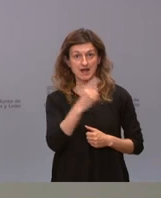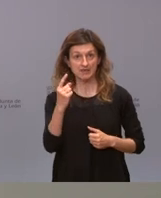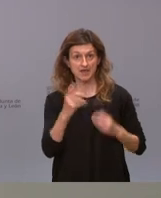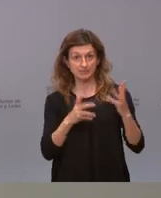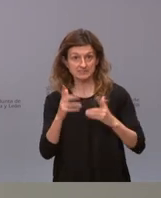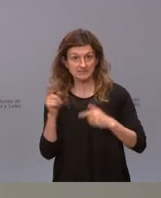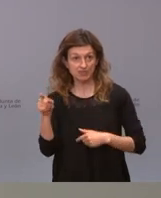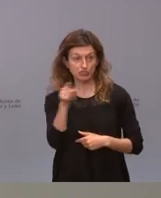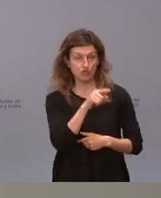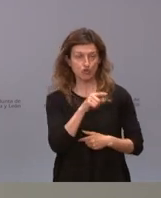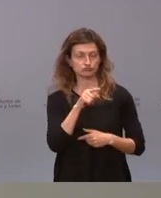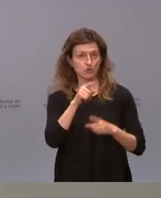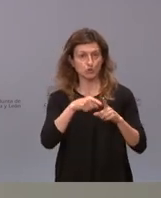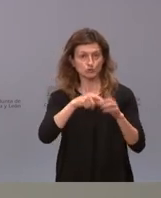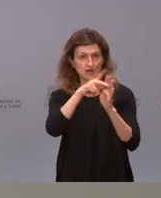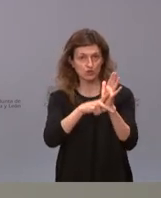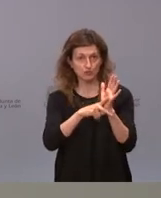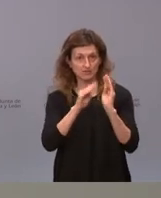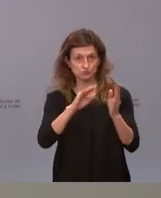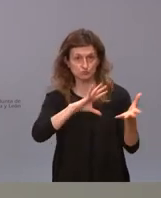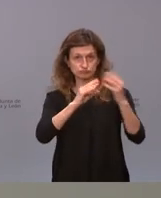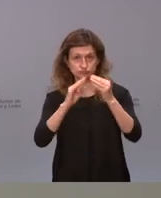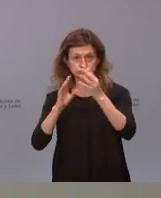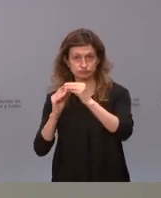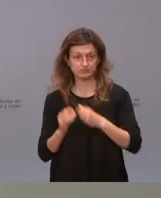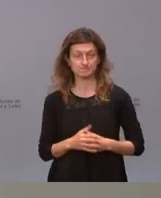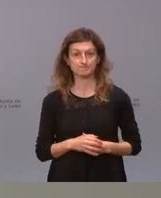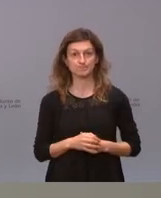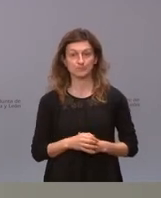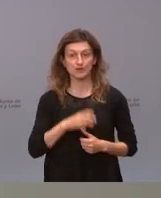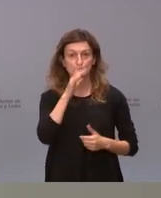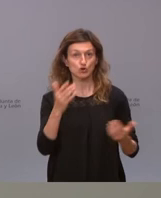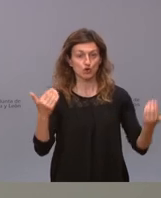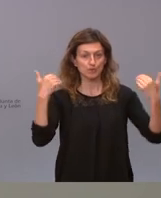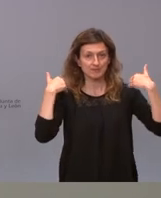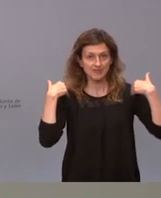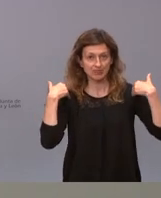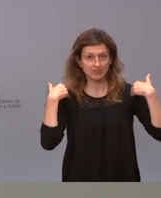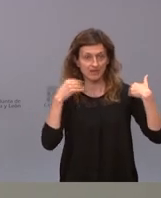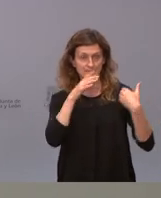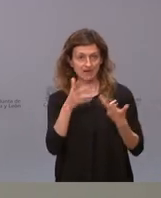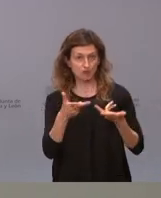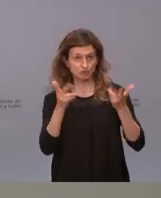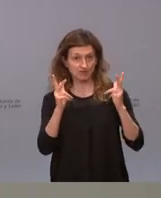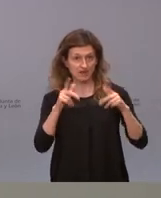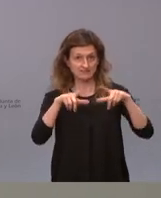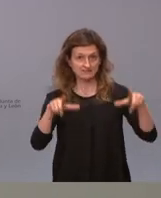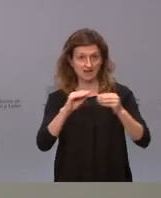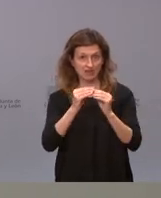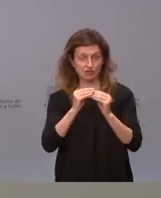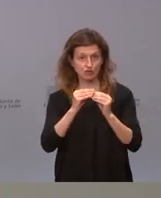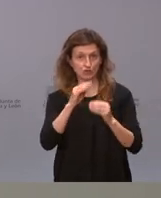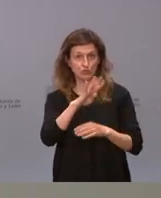aplica las normas que tiene que aplicar hay que tener en cuenta que la competencia para autorizar estas instalaciones cuando superan los